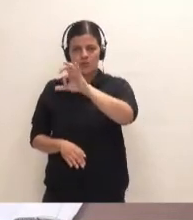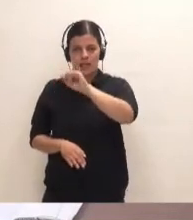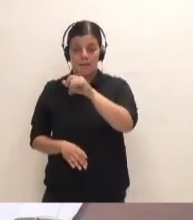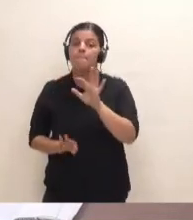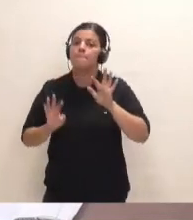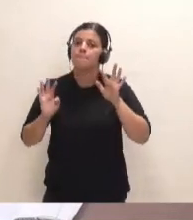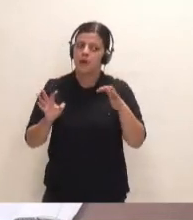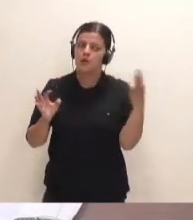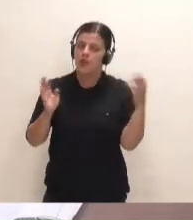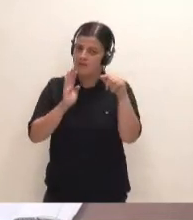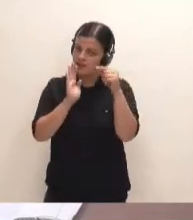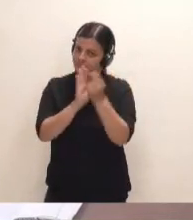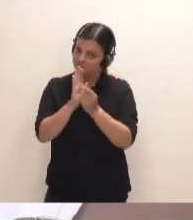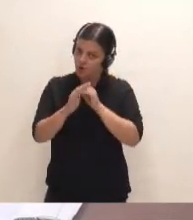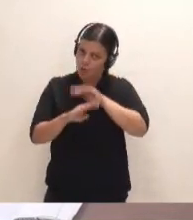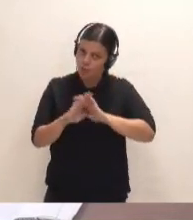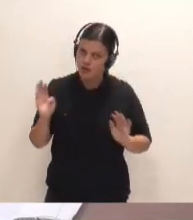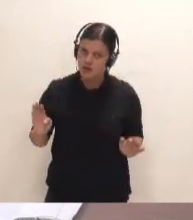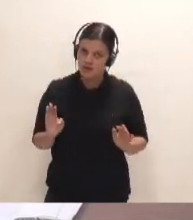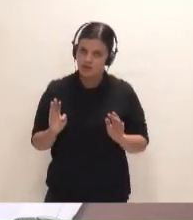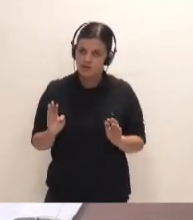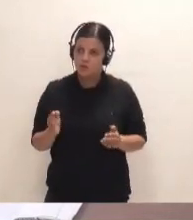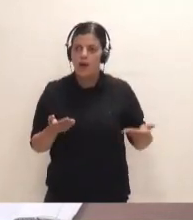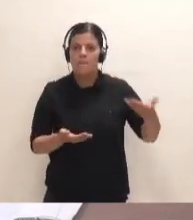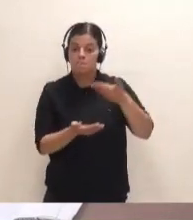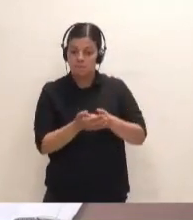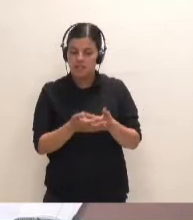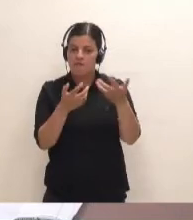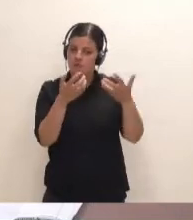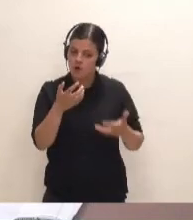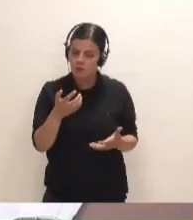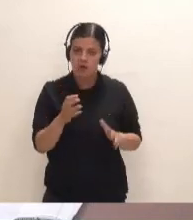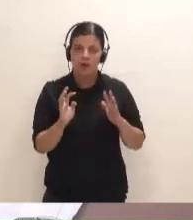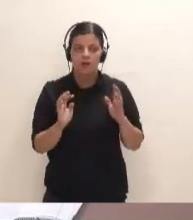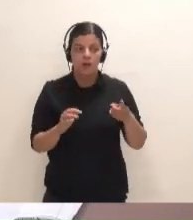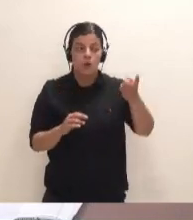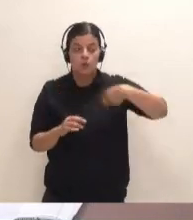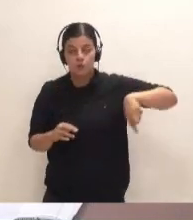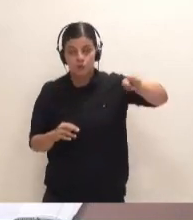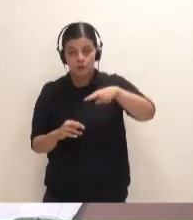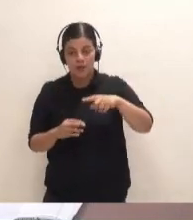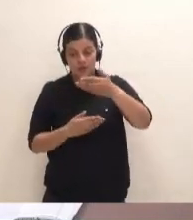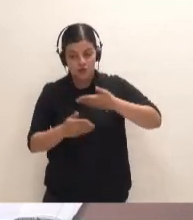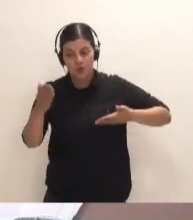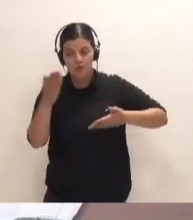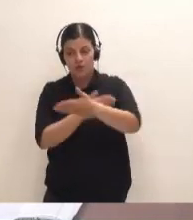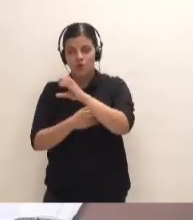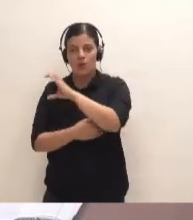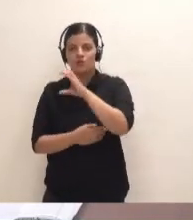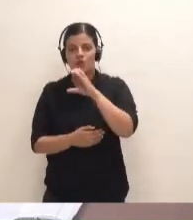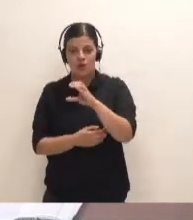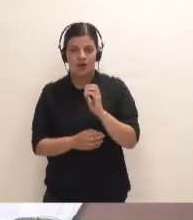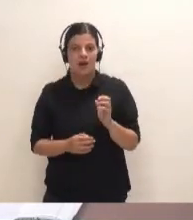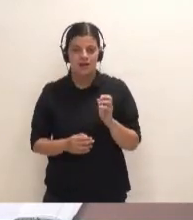habrá que cumplir con los requisitos, con los requisitos que se piden y se exigen en los informes y que ustedes, en colaboración con Coalición